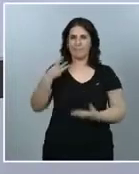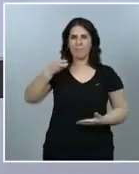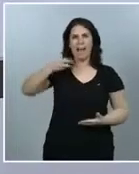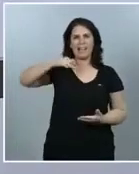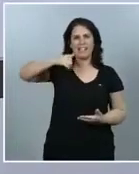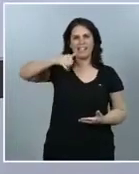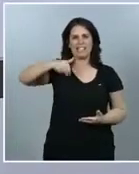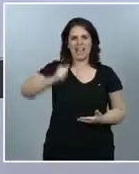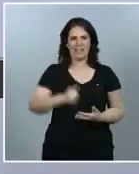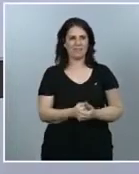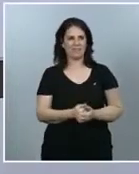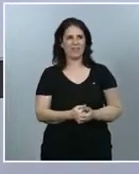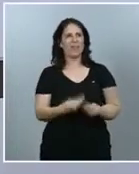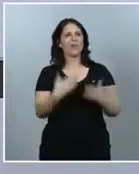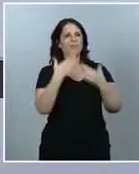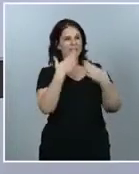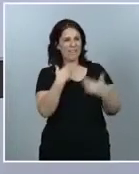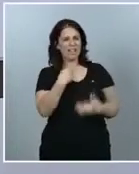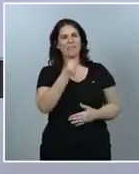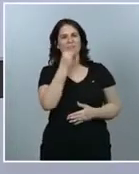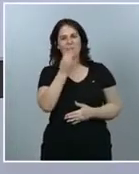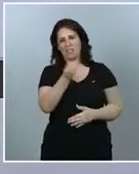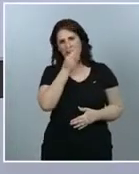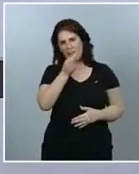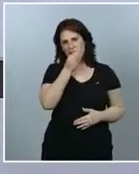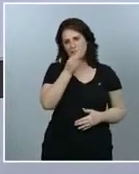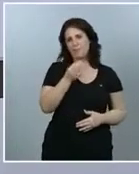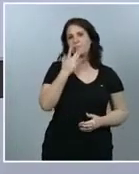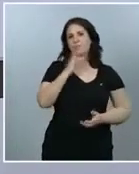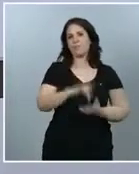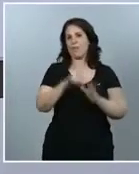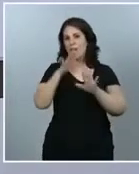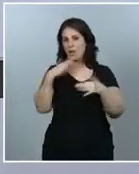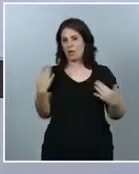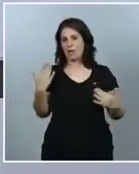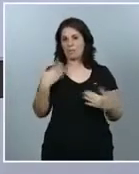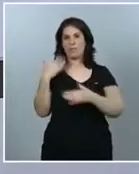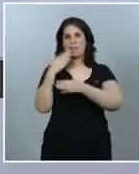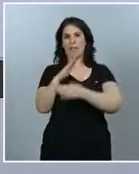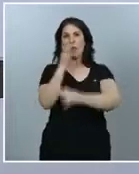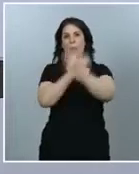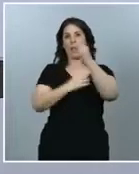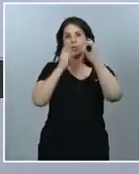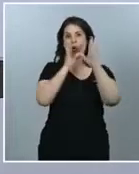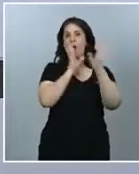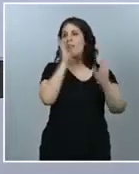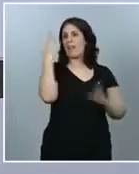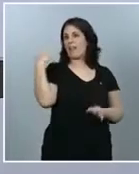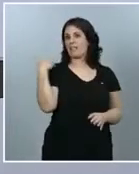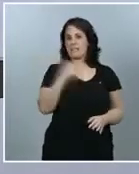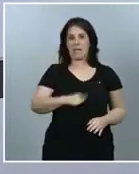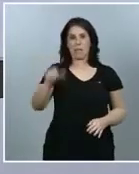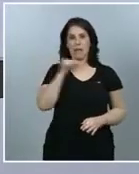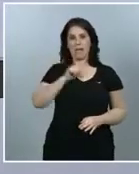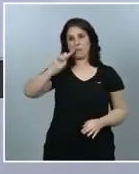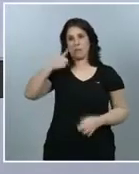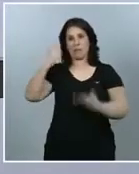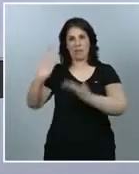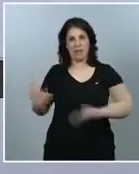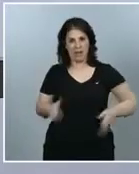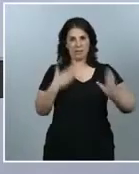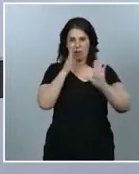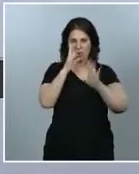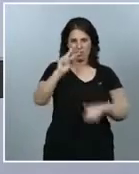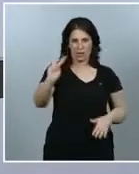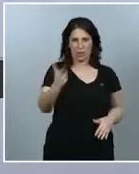gracias. Buenas tardes. Presentamos los datos de la misma manera que hicimos hace unas semanas con la primera ronda. Estamos muy